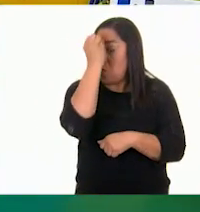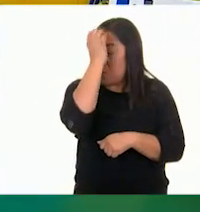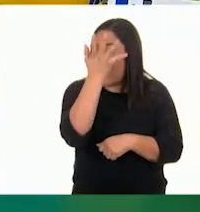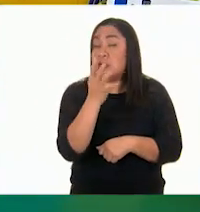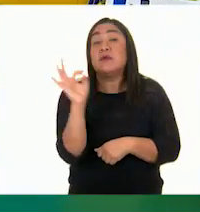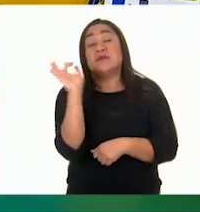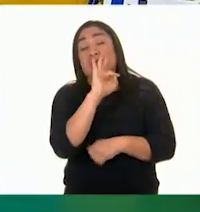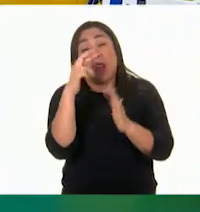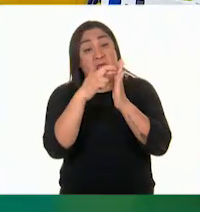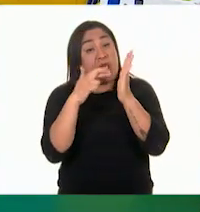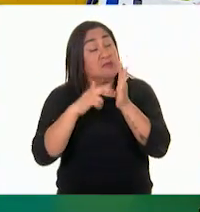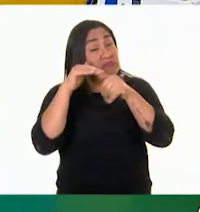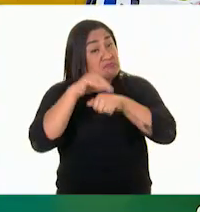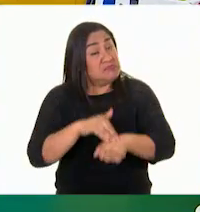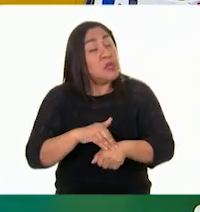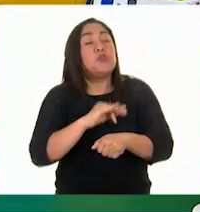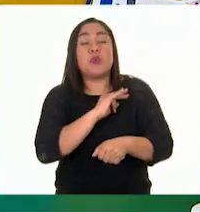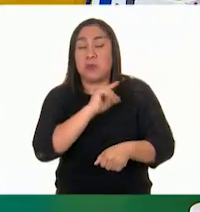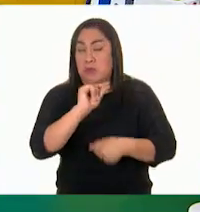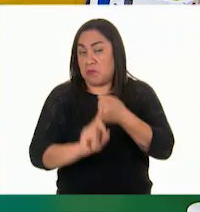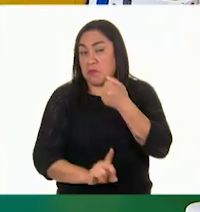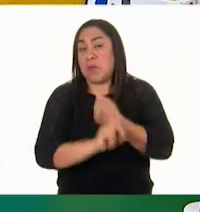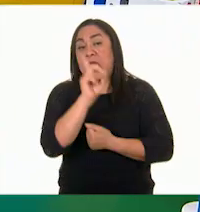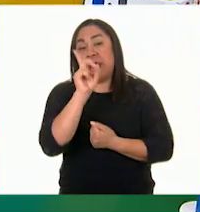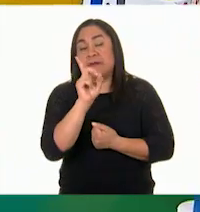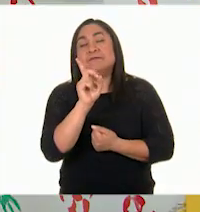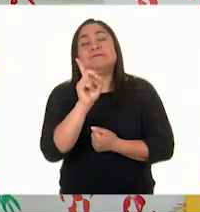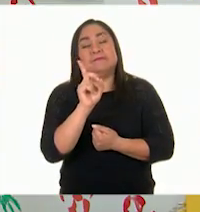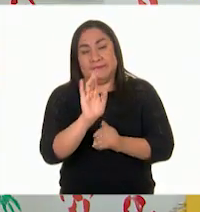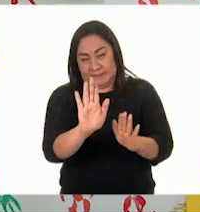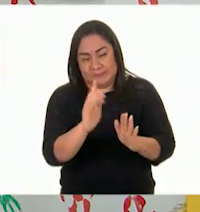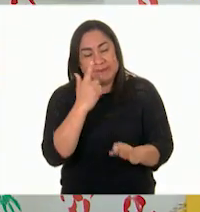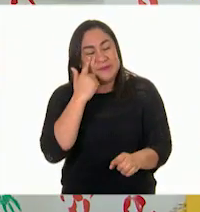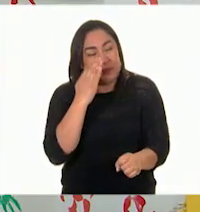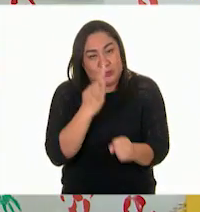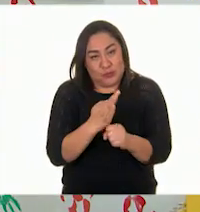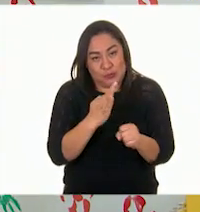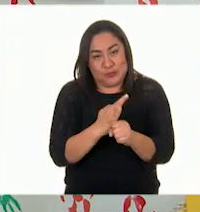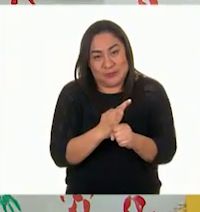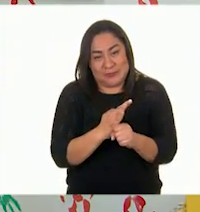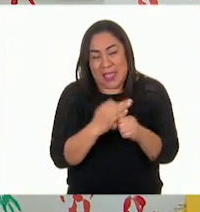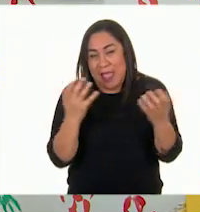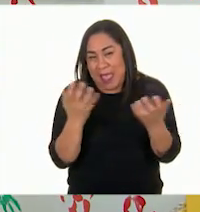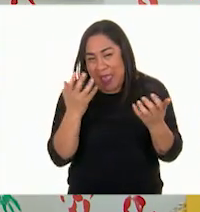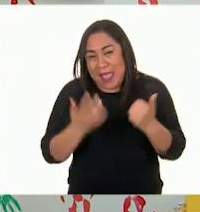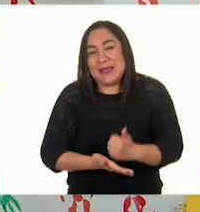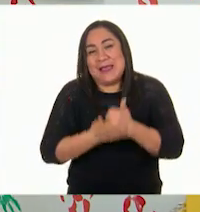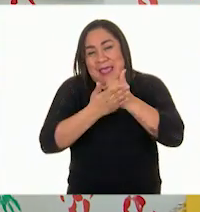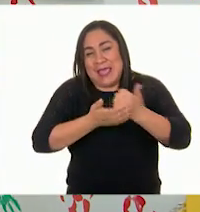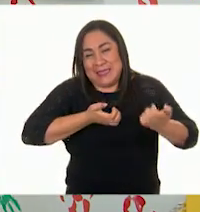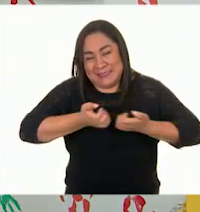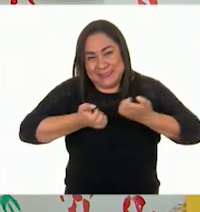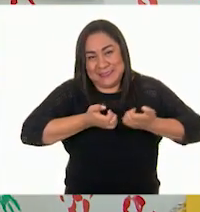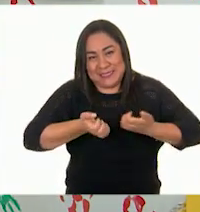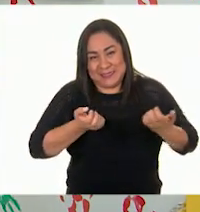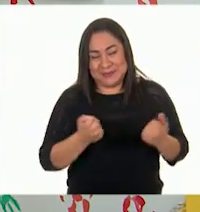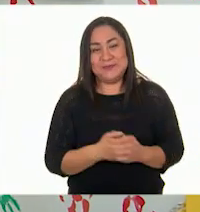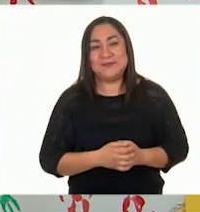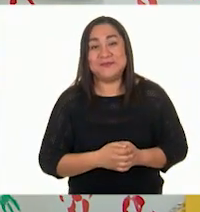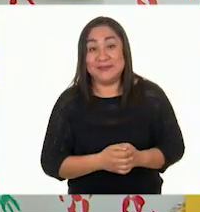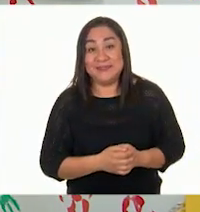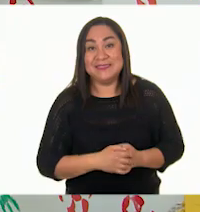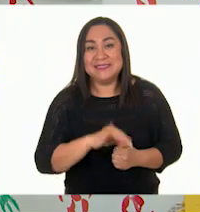seguir las reglas tiene consecuencias. Pero para eso, ¿qué les parece si resolvemos el siguiente ejercicio? ¡Sí!